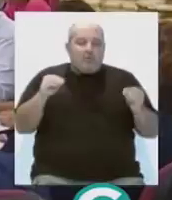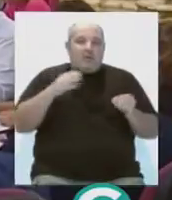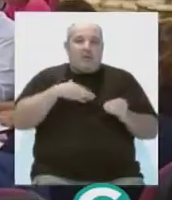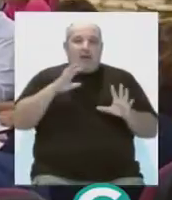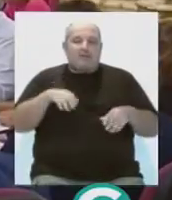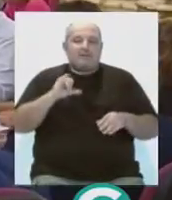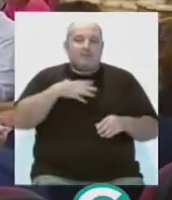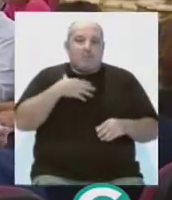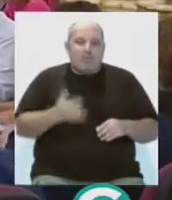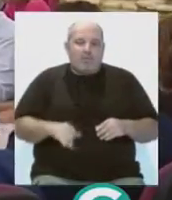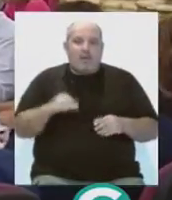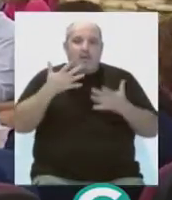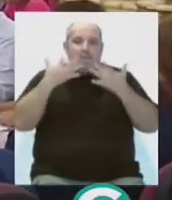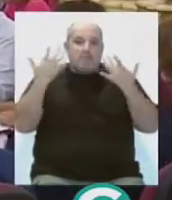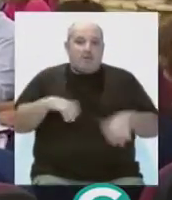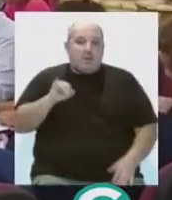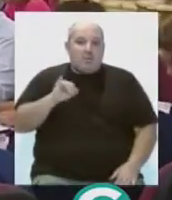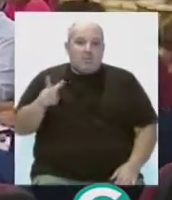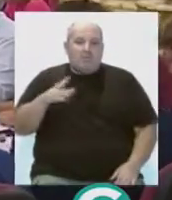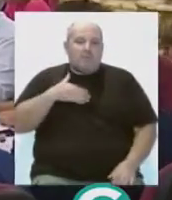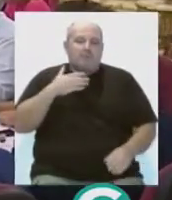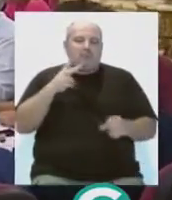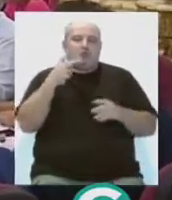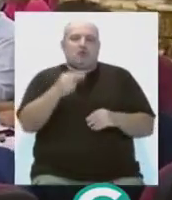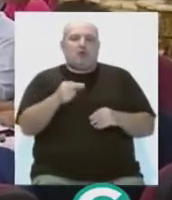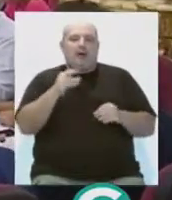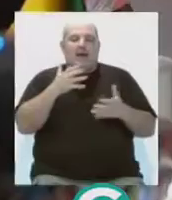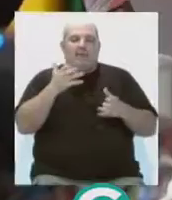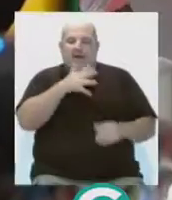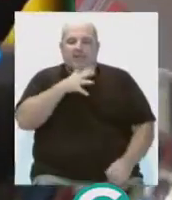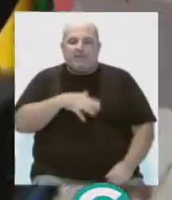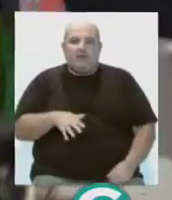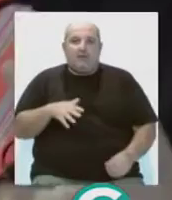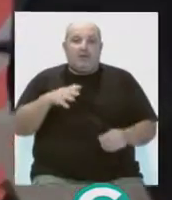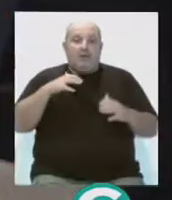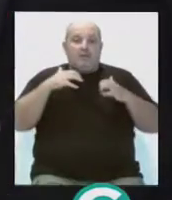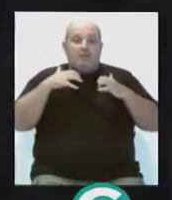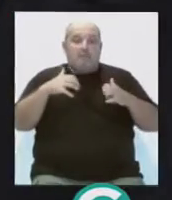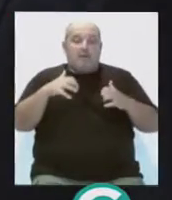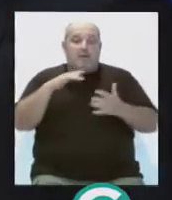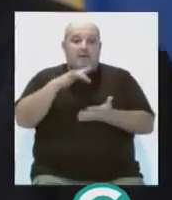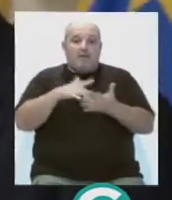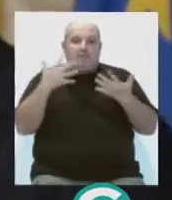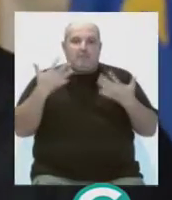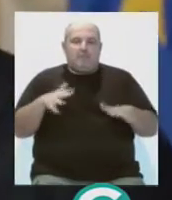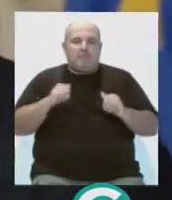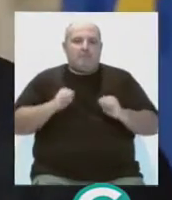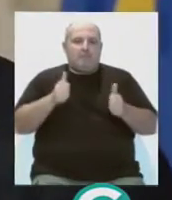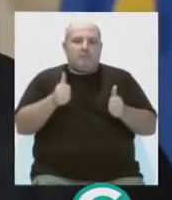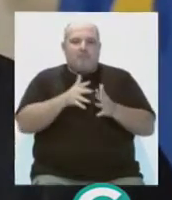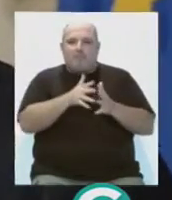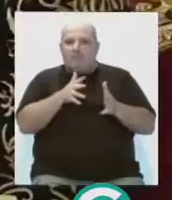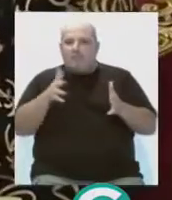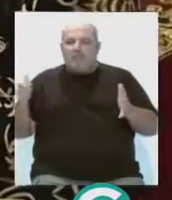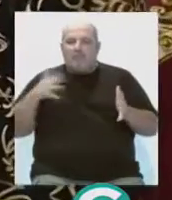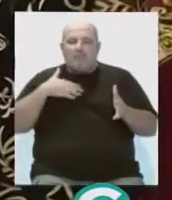por Cádiz, si se puede, la abstención de Izquierda Unida y el rechazo de Ganemos-Jerez. La sesión del Pleno Ordinario celebrada este miércoles ha comenzado con la toma